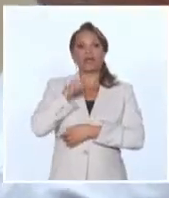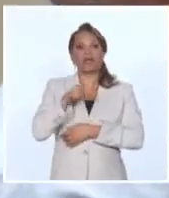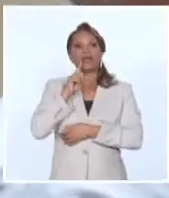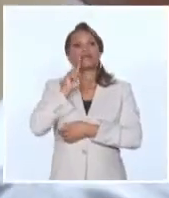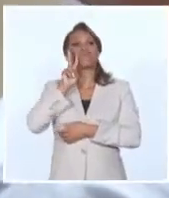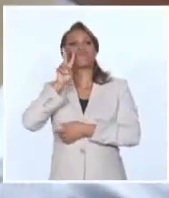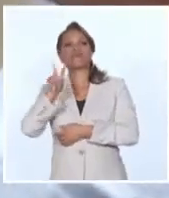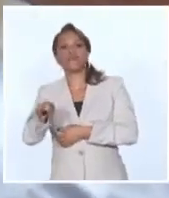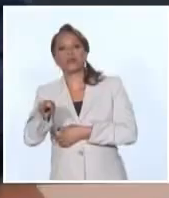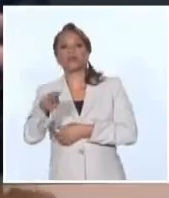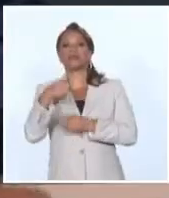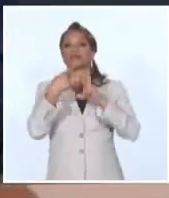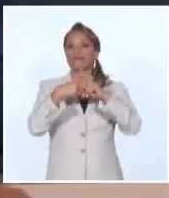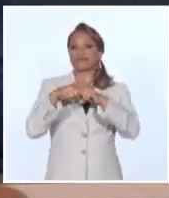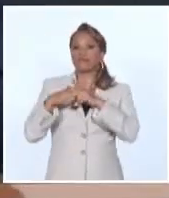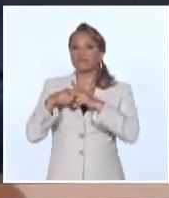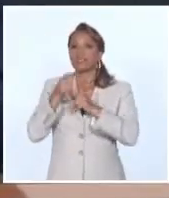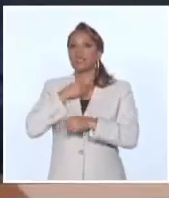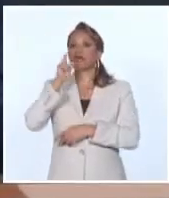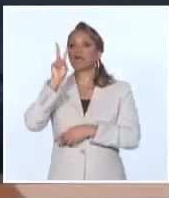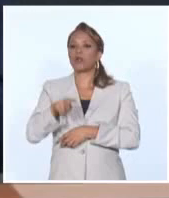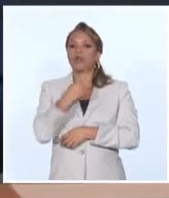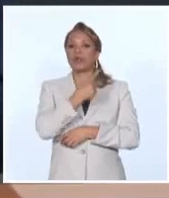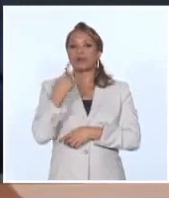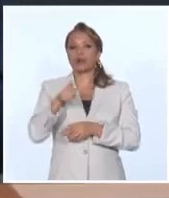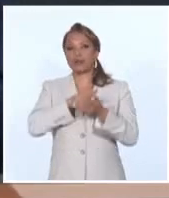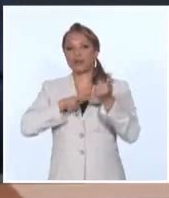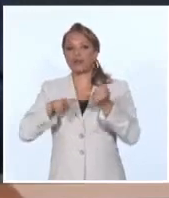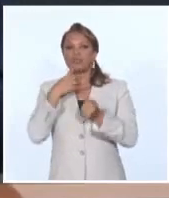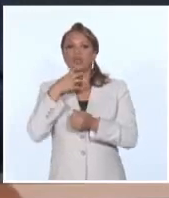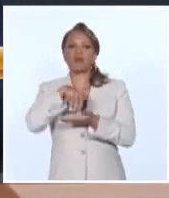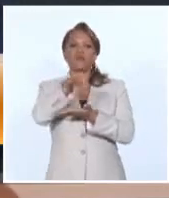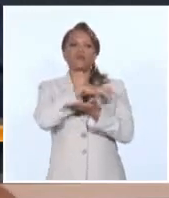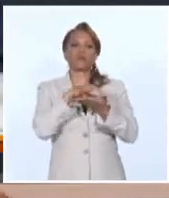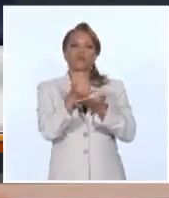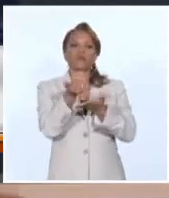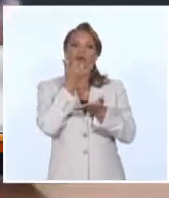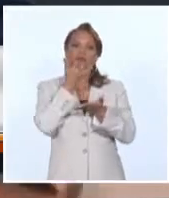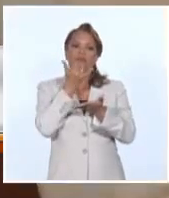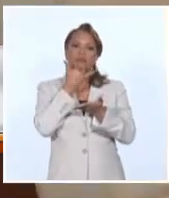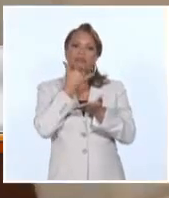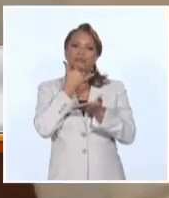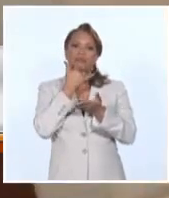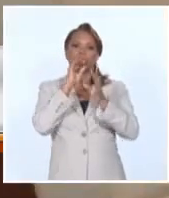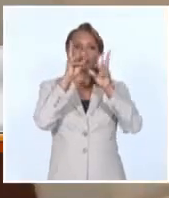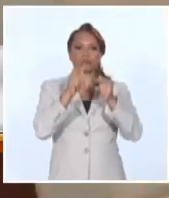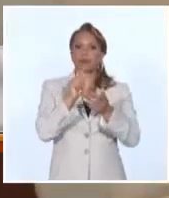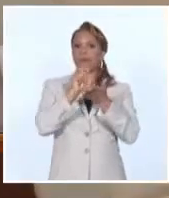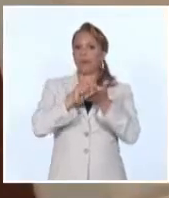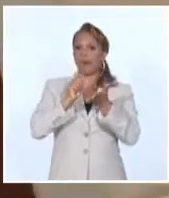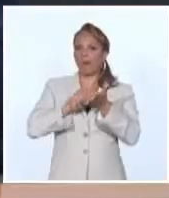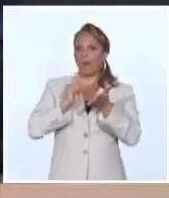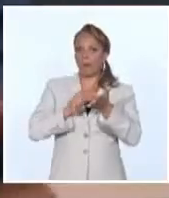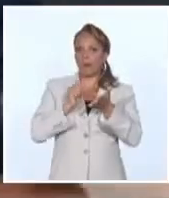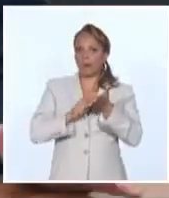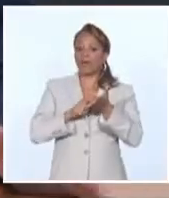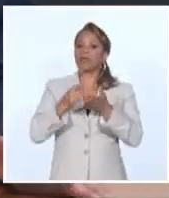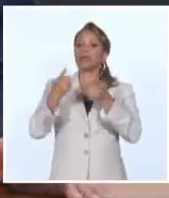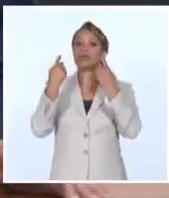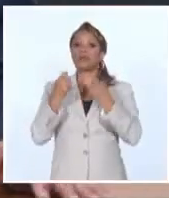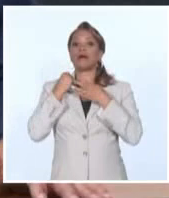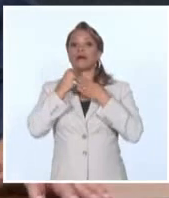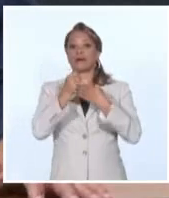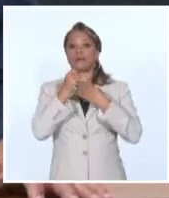tener ya una valoración en cada una de las diferentes actividades de los daños y las necesidades de apoyo. Una de las cuestiones